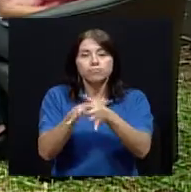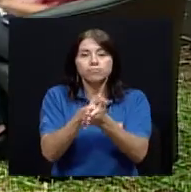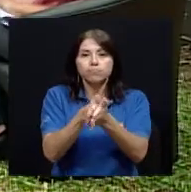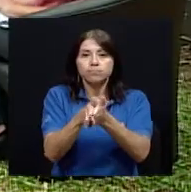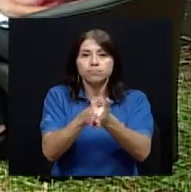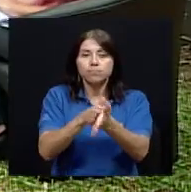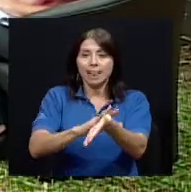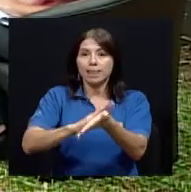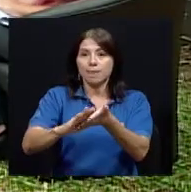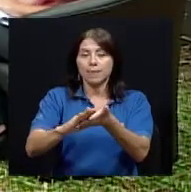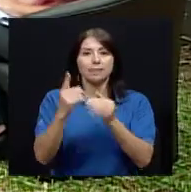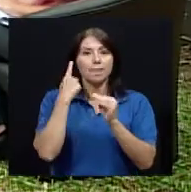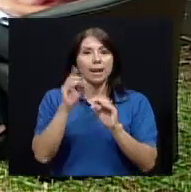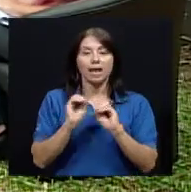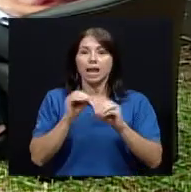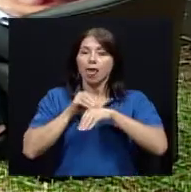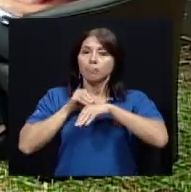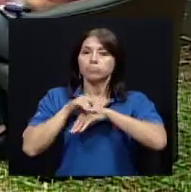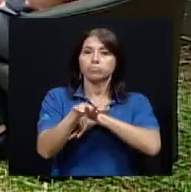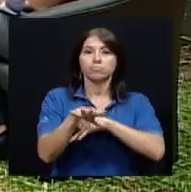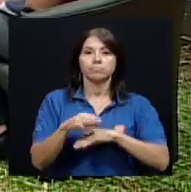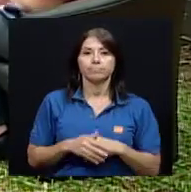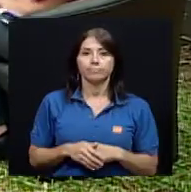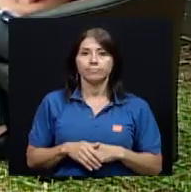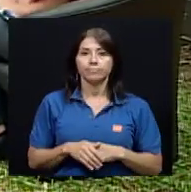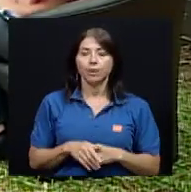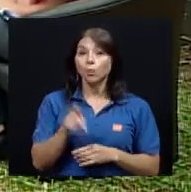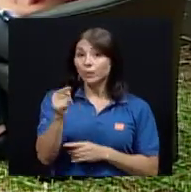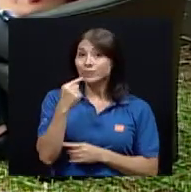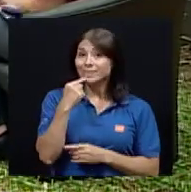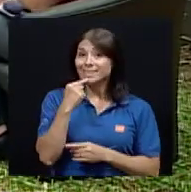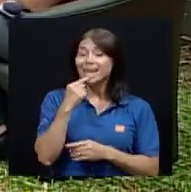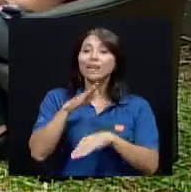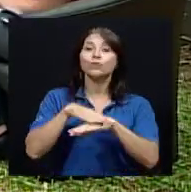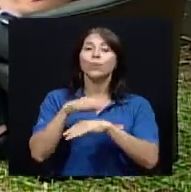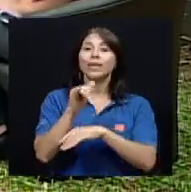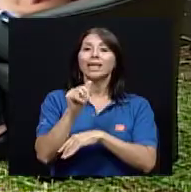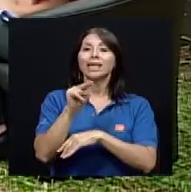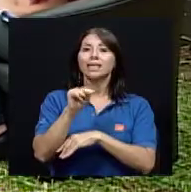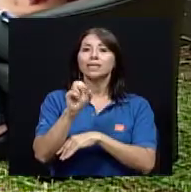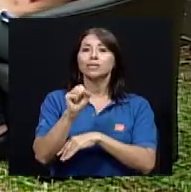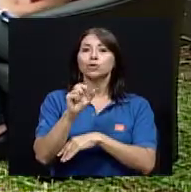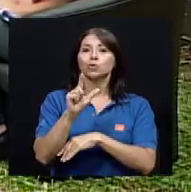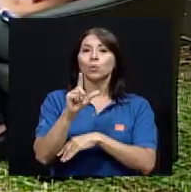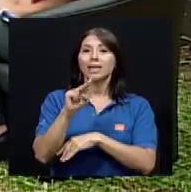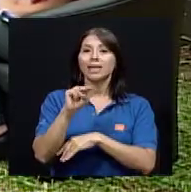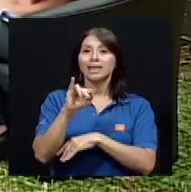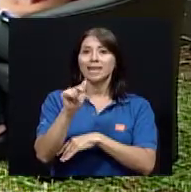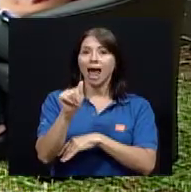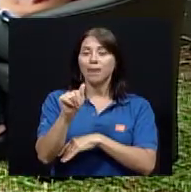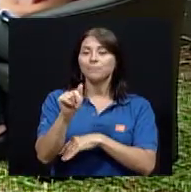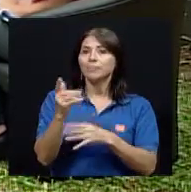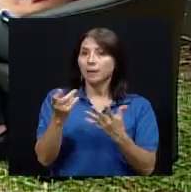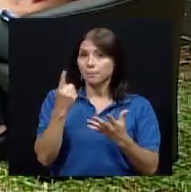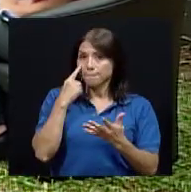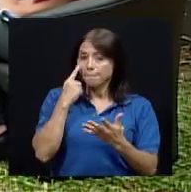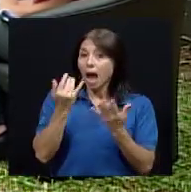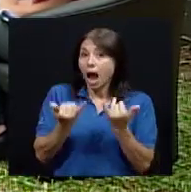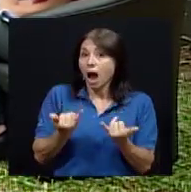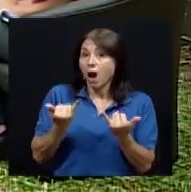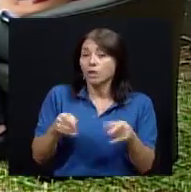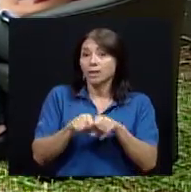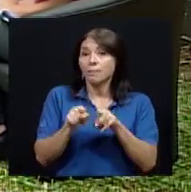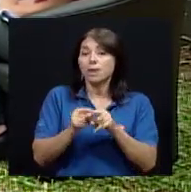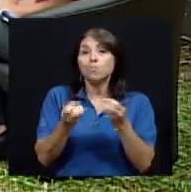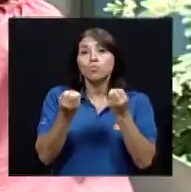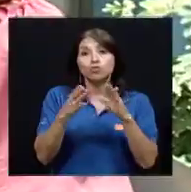que no haya transmisión de bacterias como tal cuando se señala ahora esto de la insulina quisiera detenerme ahí doctora también porque ahora también